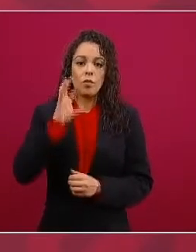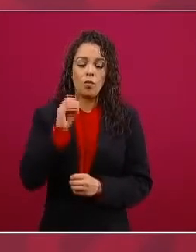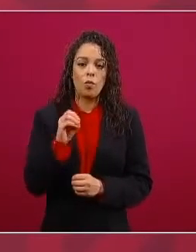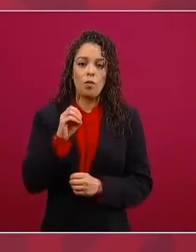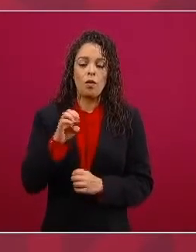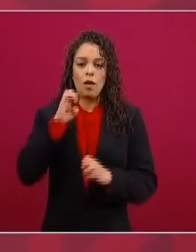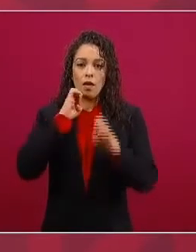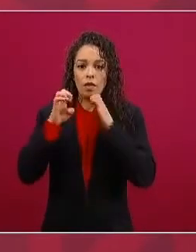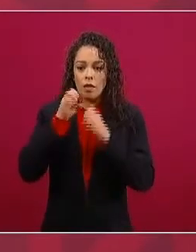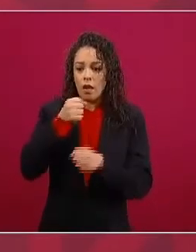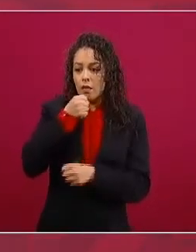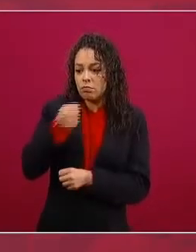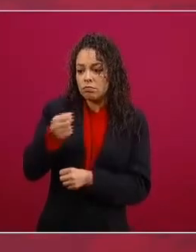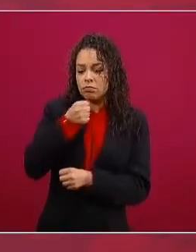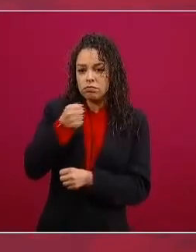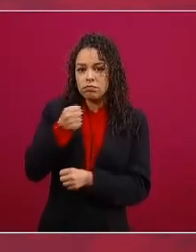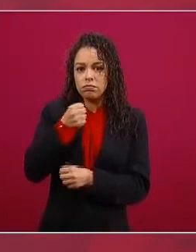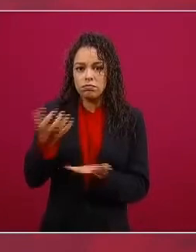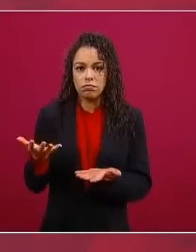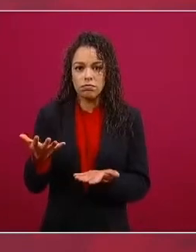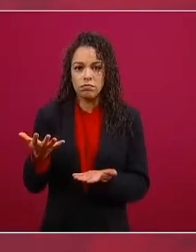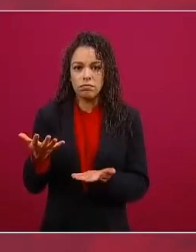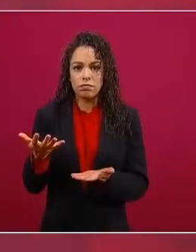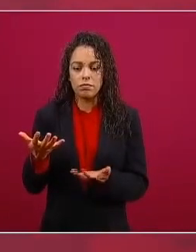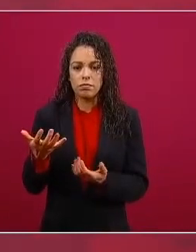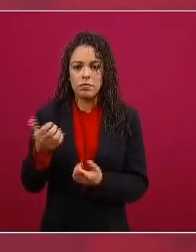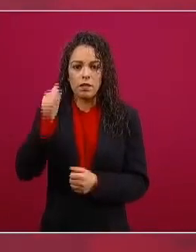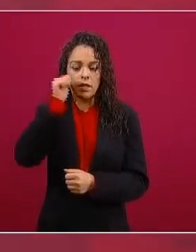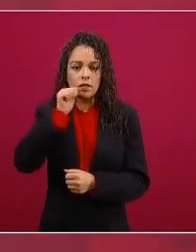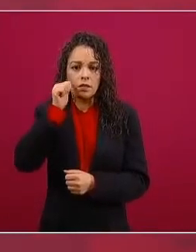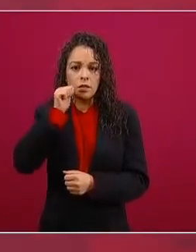como ha sucedido a nuestro pueblo